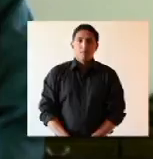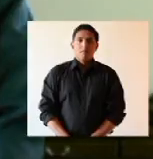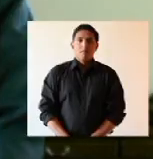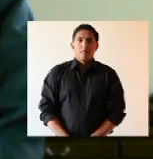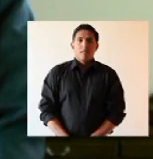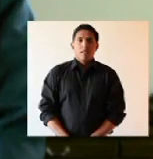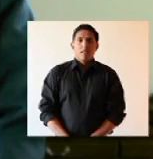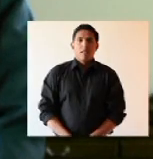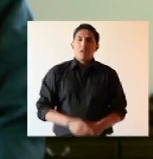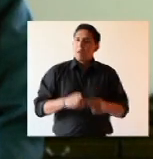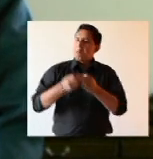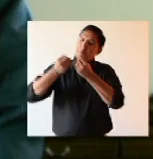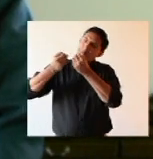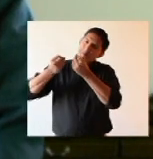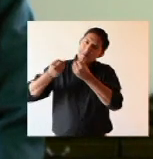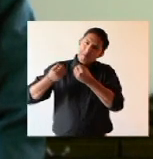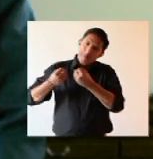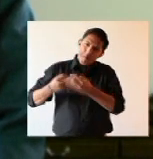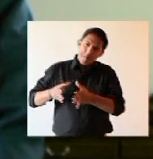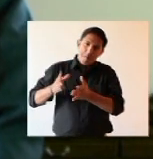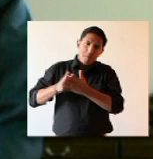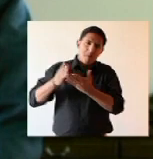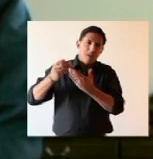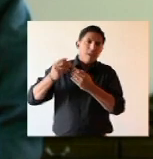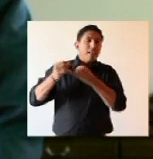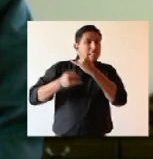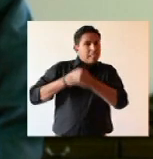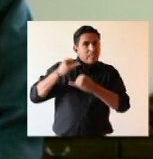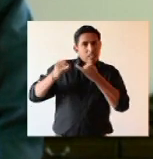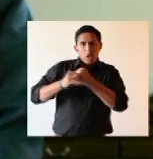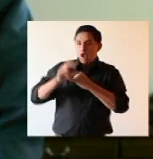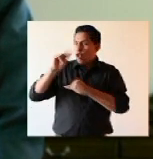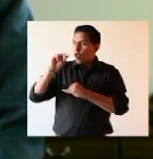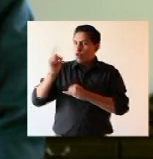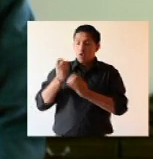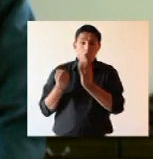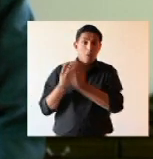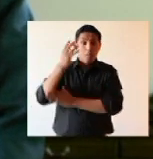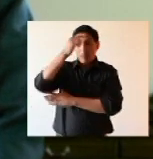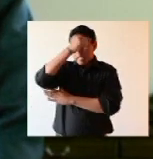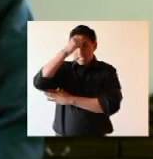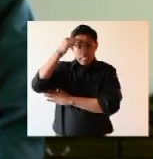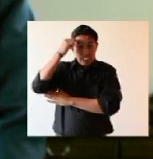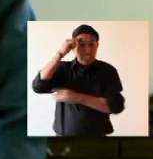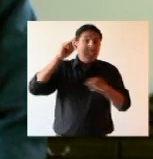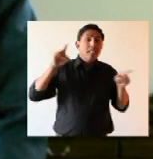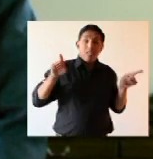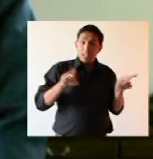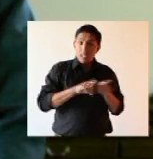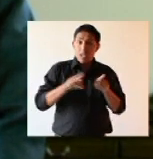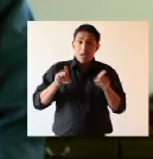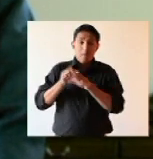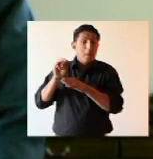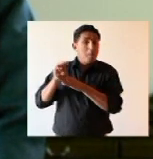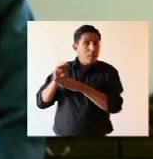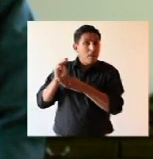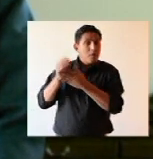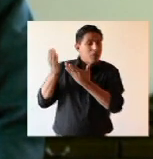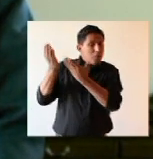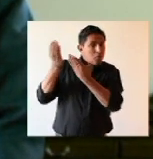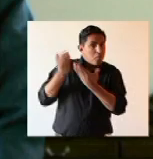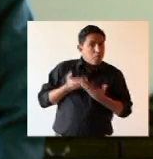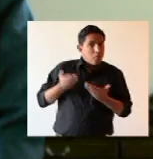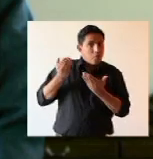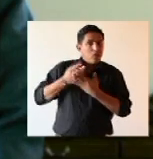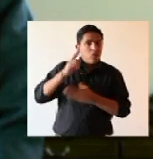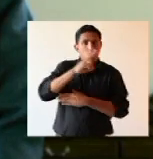Pese a la caída de los precios internacionales, no solamente del petróleo, sino también de los minerales que venimos enfrentando